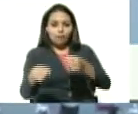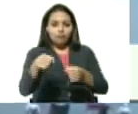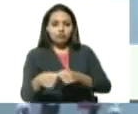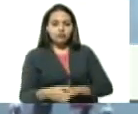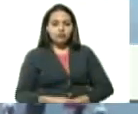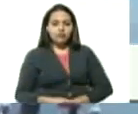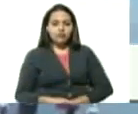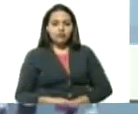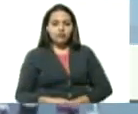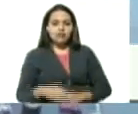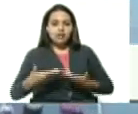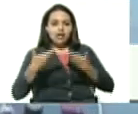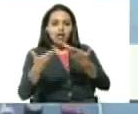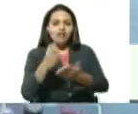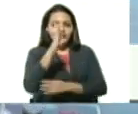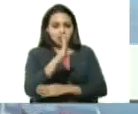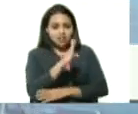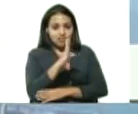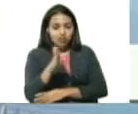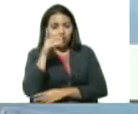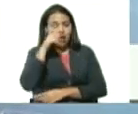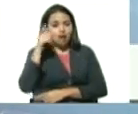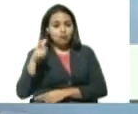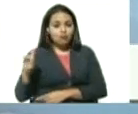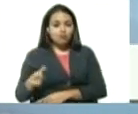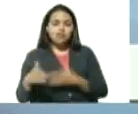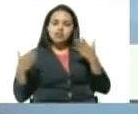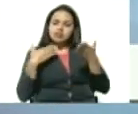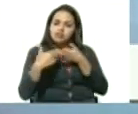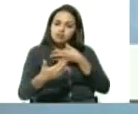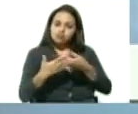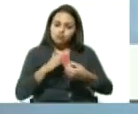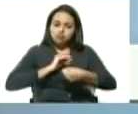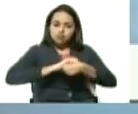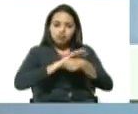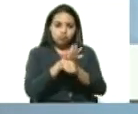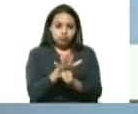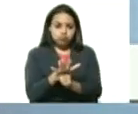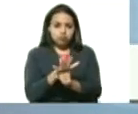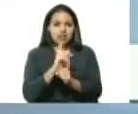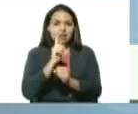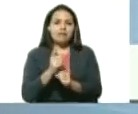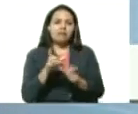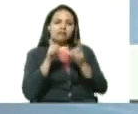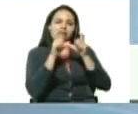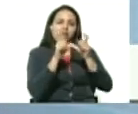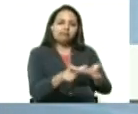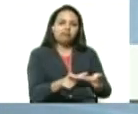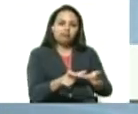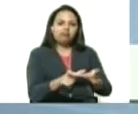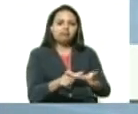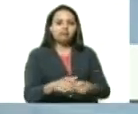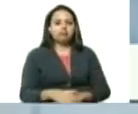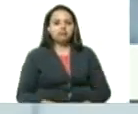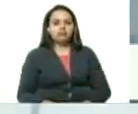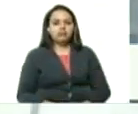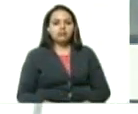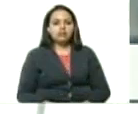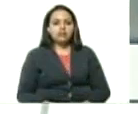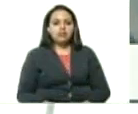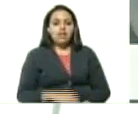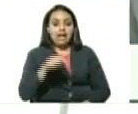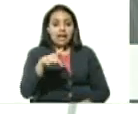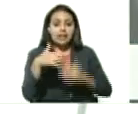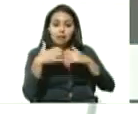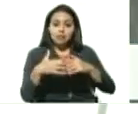bendición para el pueblo así que a pesar de la cuarentena y de la radicalización que se ha declarado esta industria